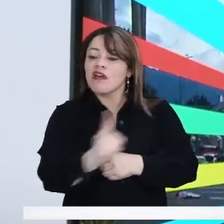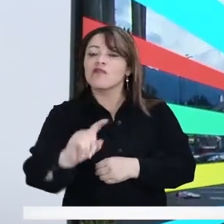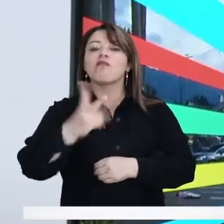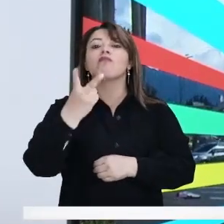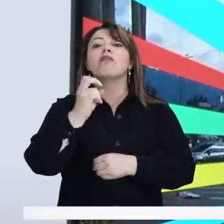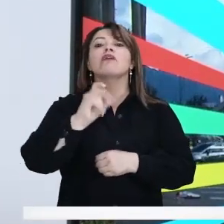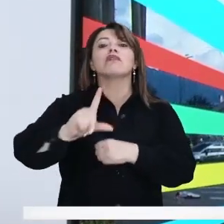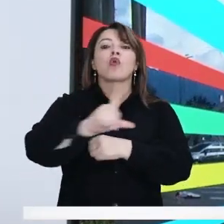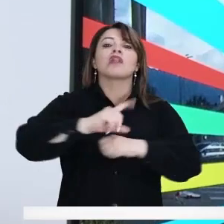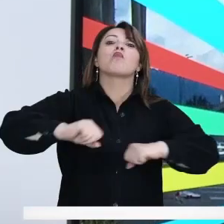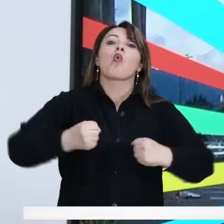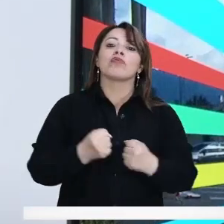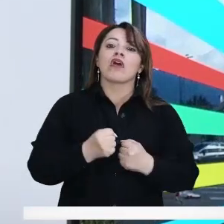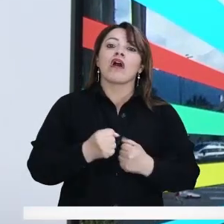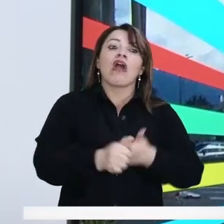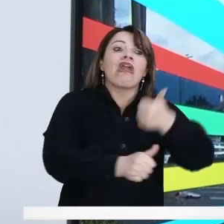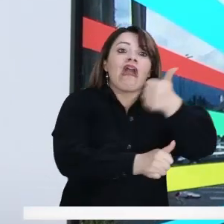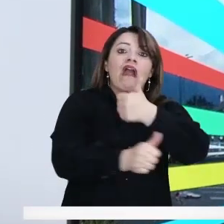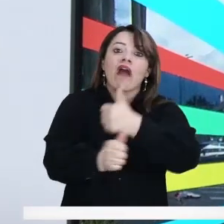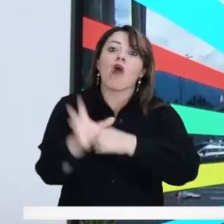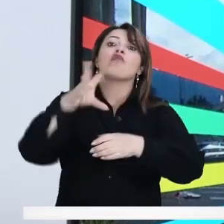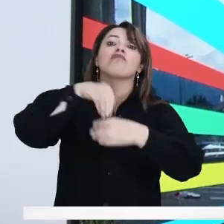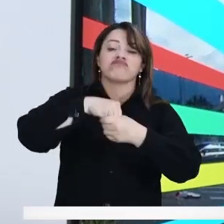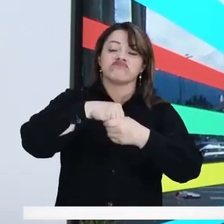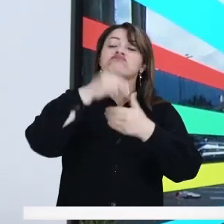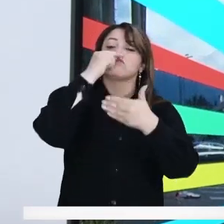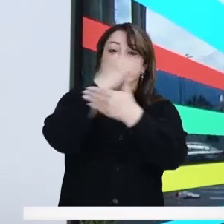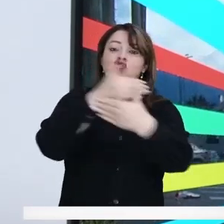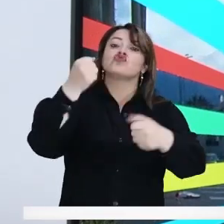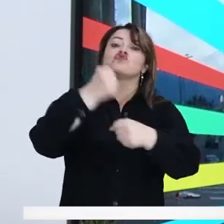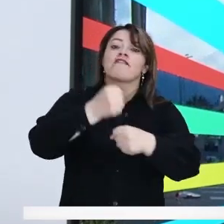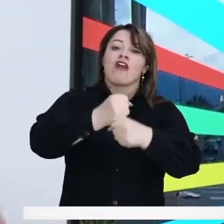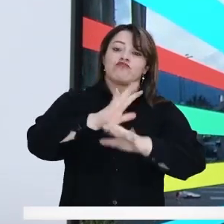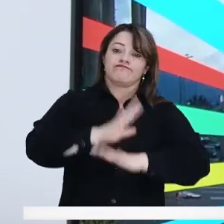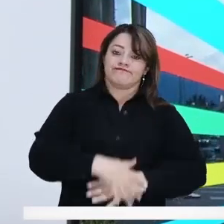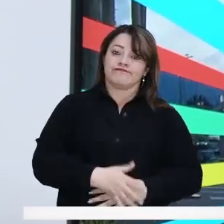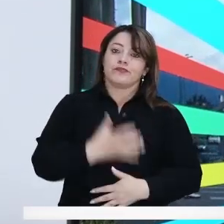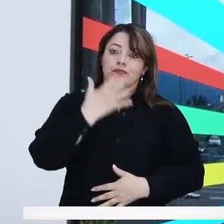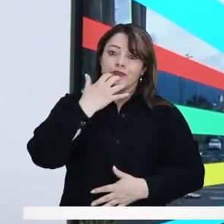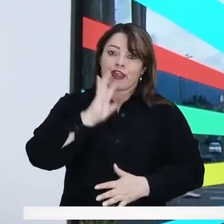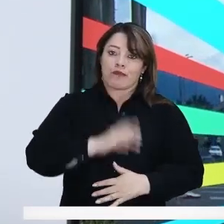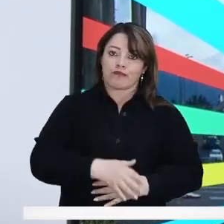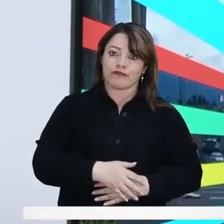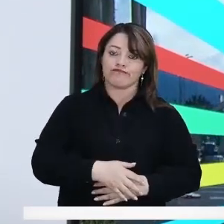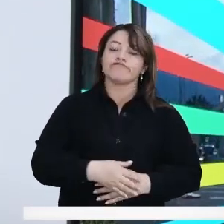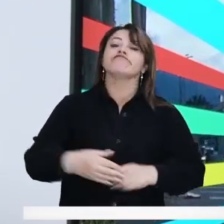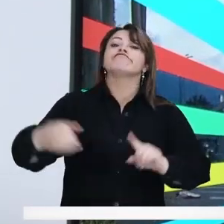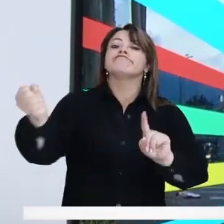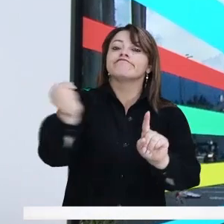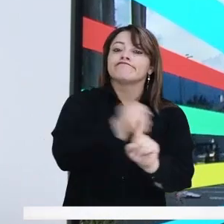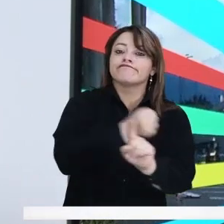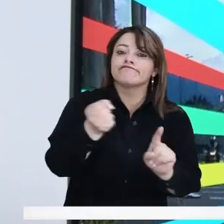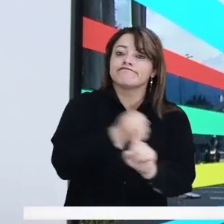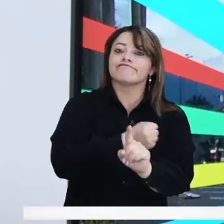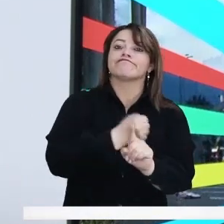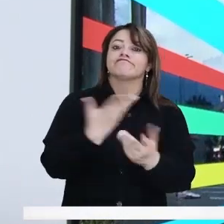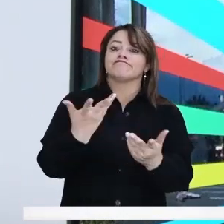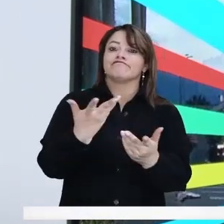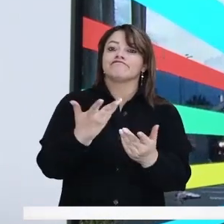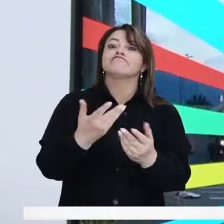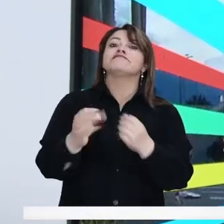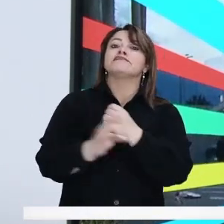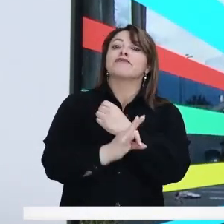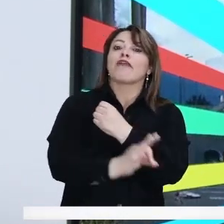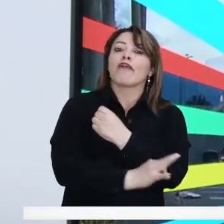Estamos hablando de 20 localidades. inmenso. Entonces, hay trabajo infantil, hay maltrato físico,